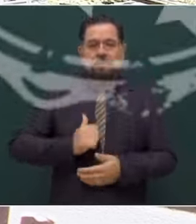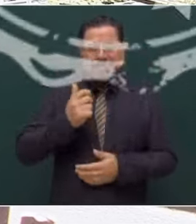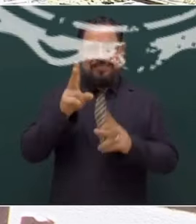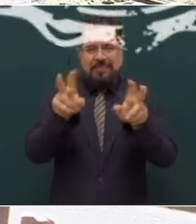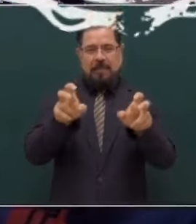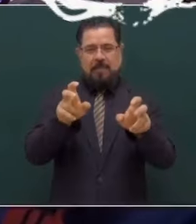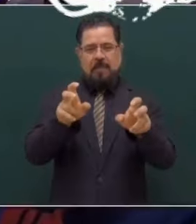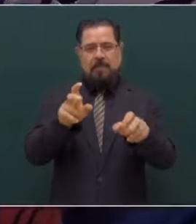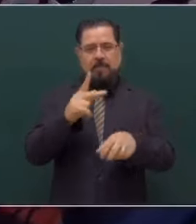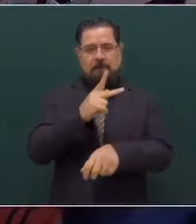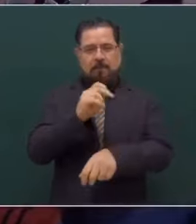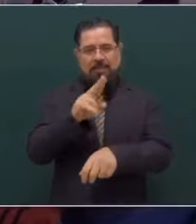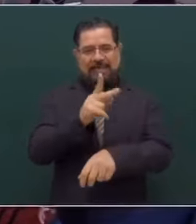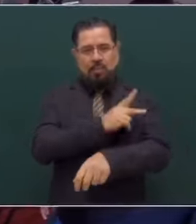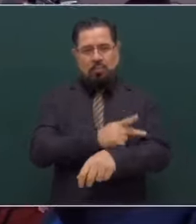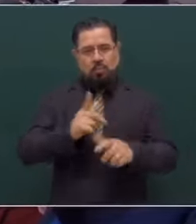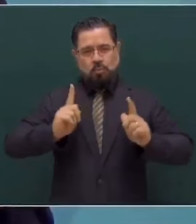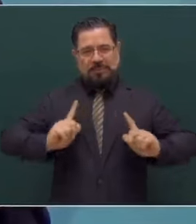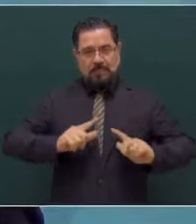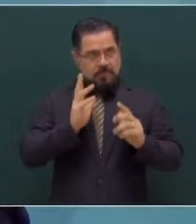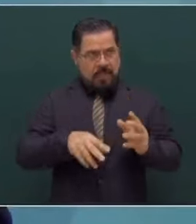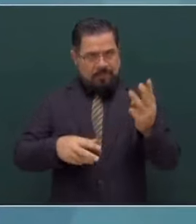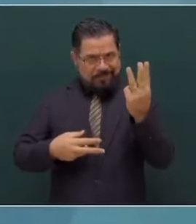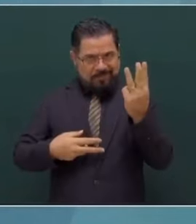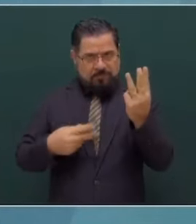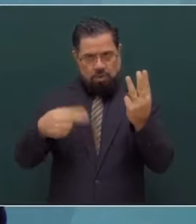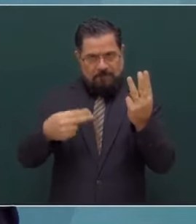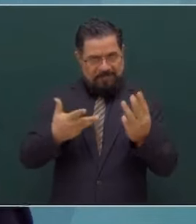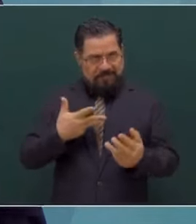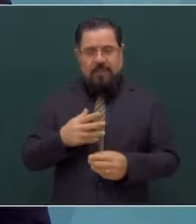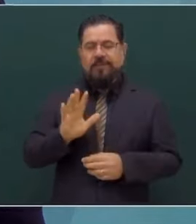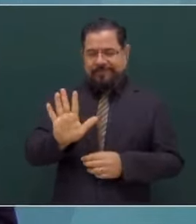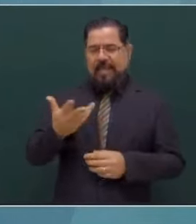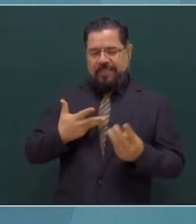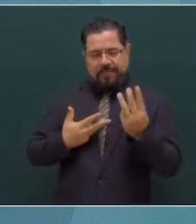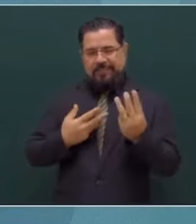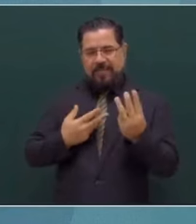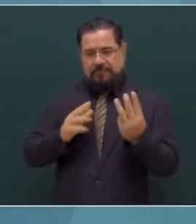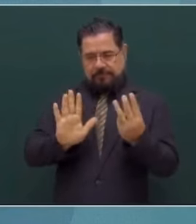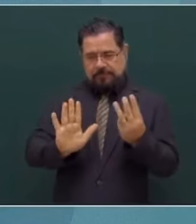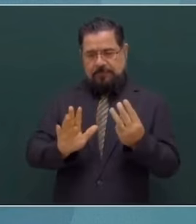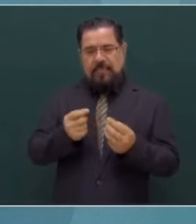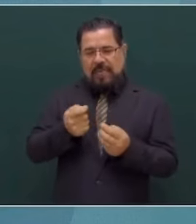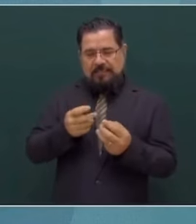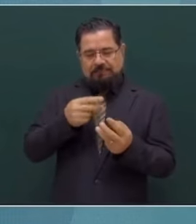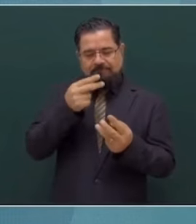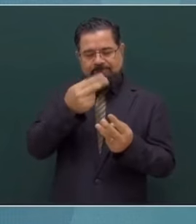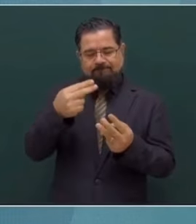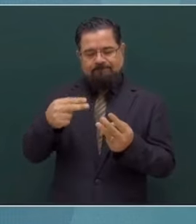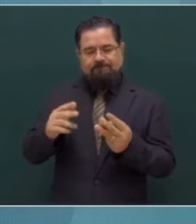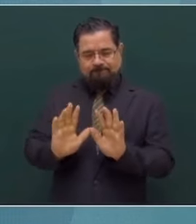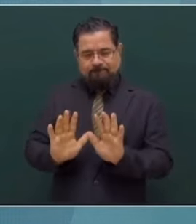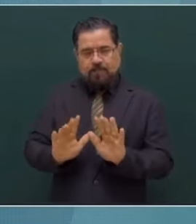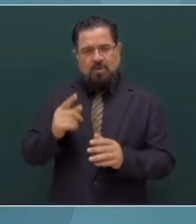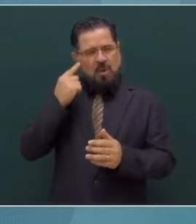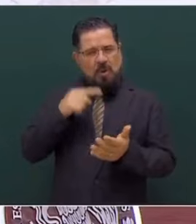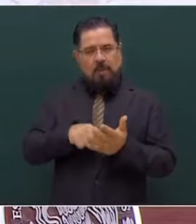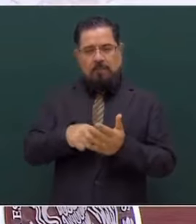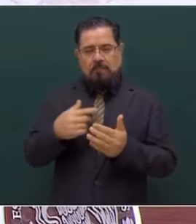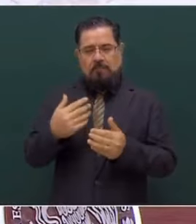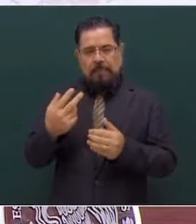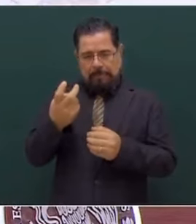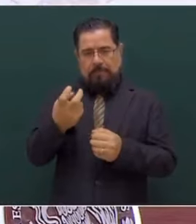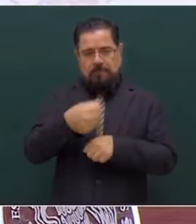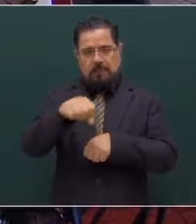¿Ya tiene la perna para sustituir al ministro Saldívar? Ya, casi la tengo ya definida. Creo que en esta semana,